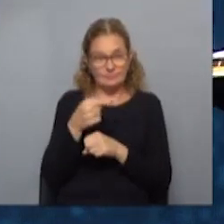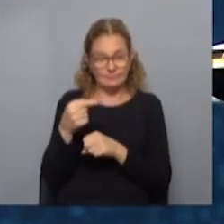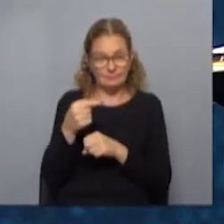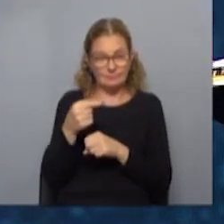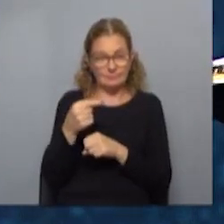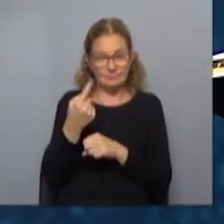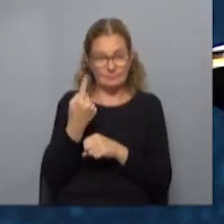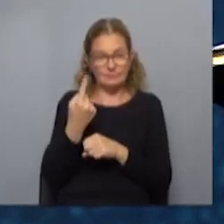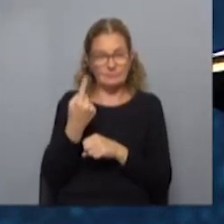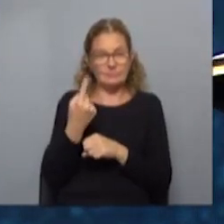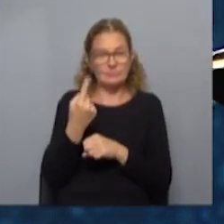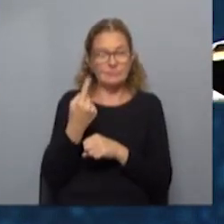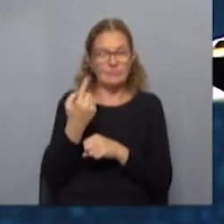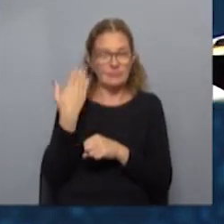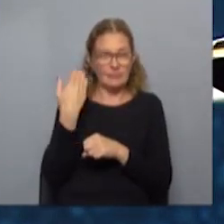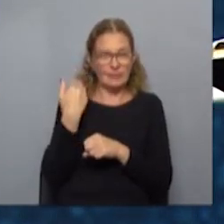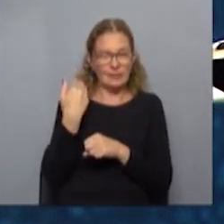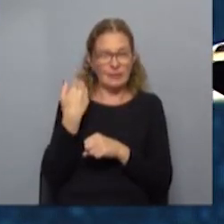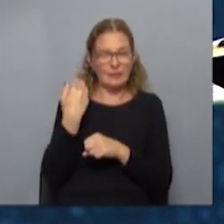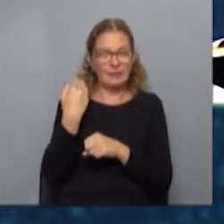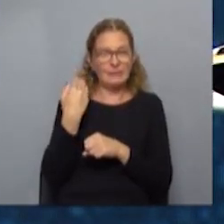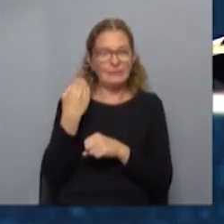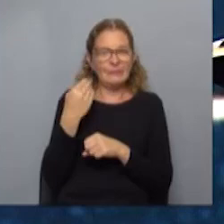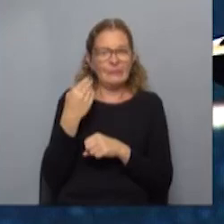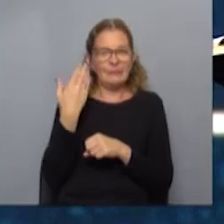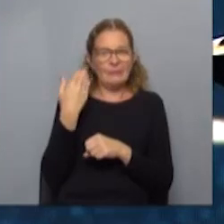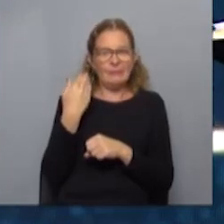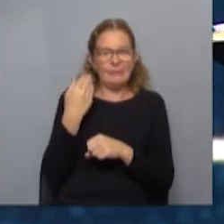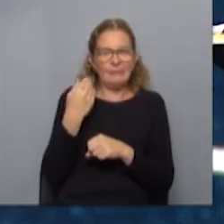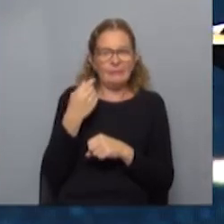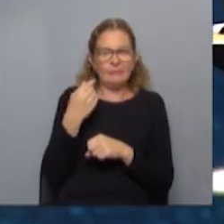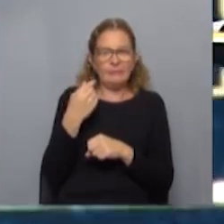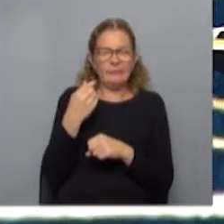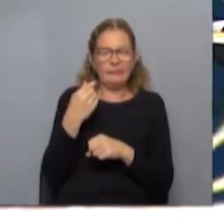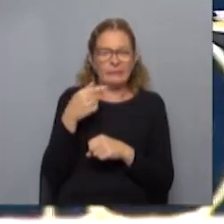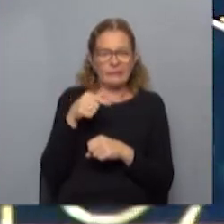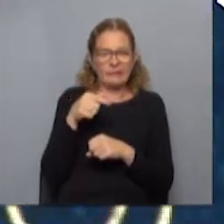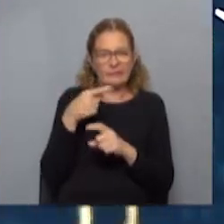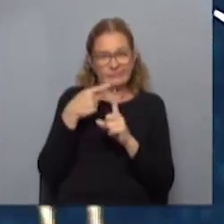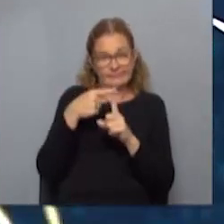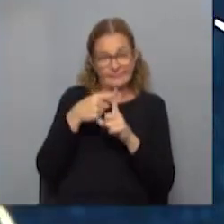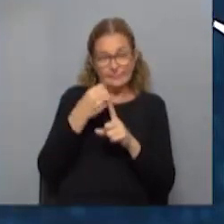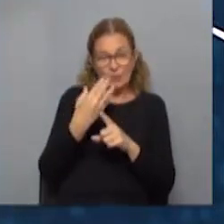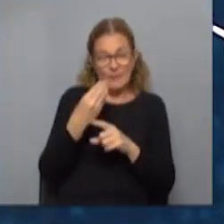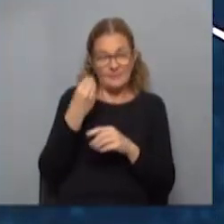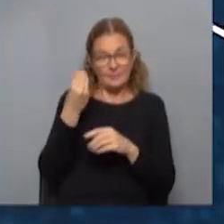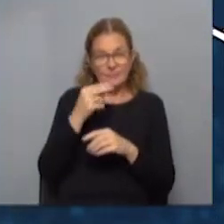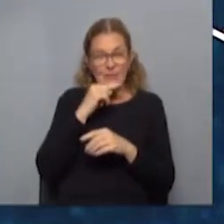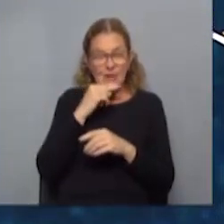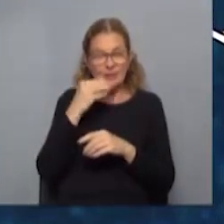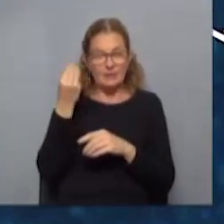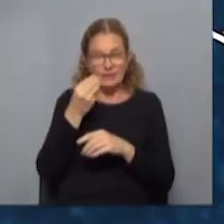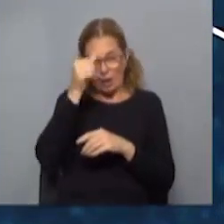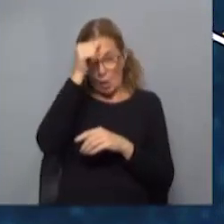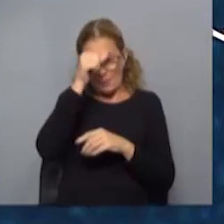este primer fin de semana que fue el que recién acabamos de pasar, fue positivo porque todos los fines de semana se venía